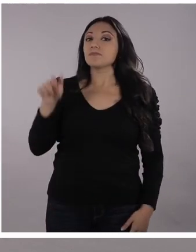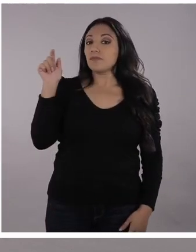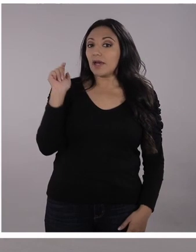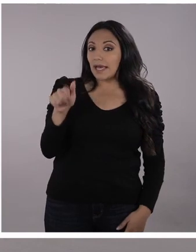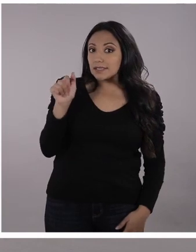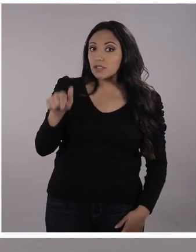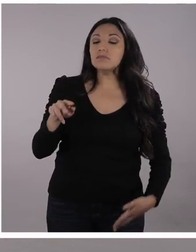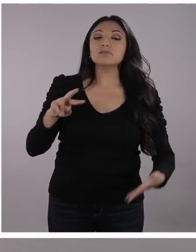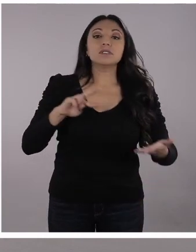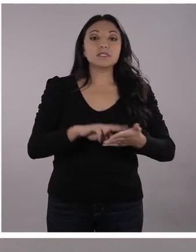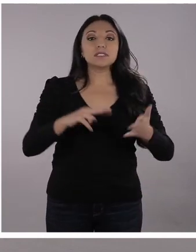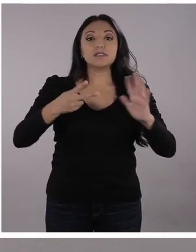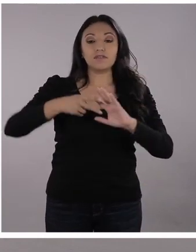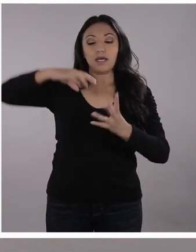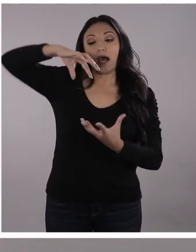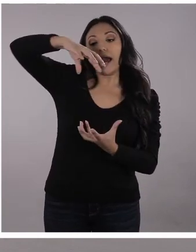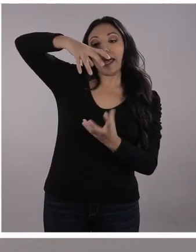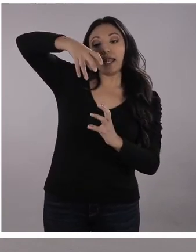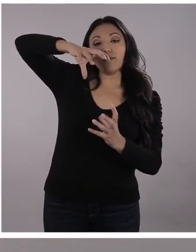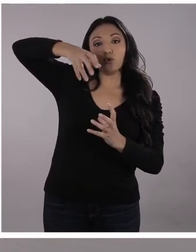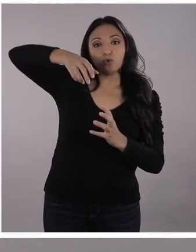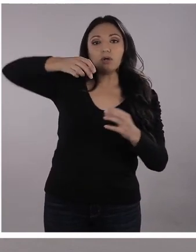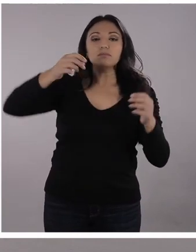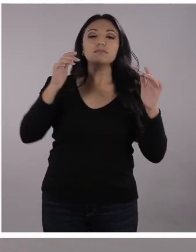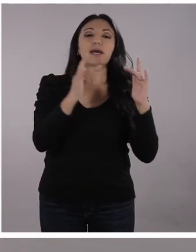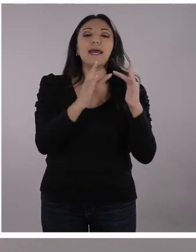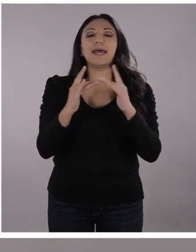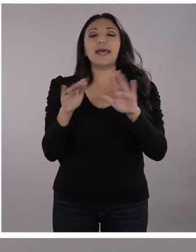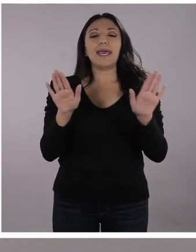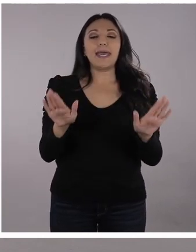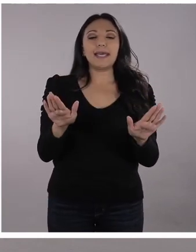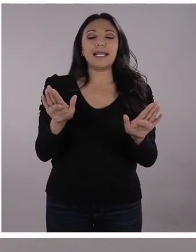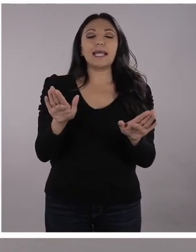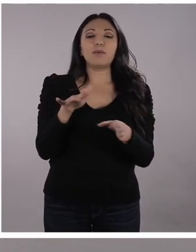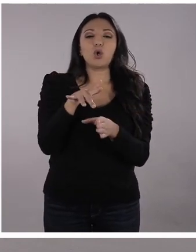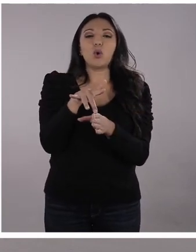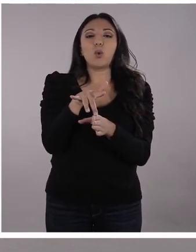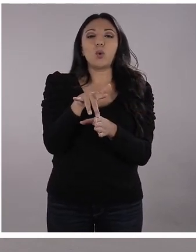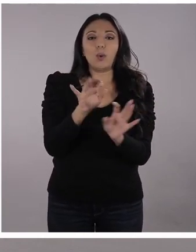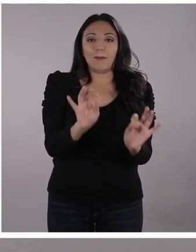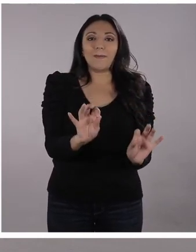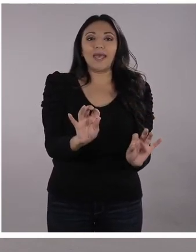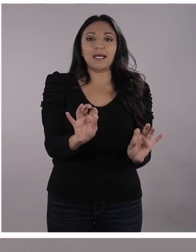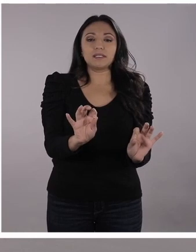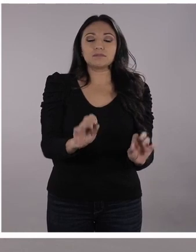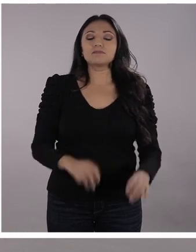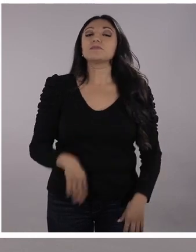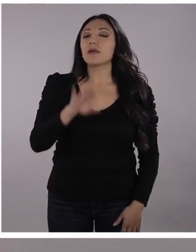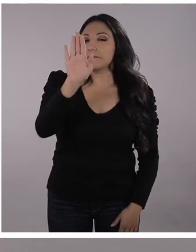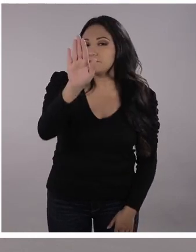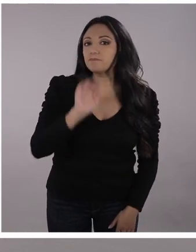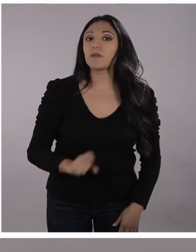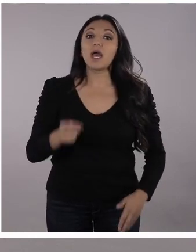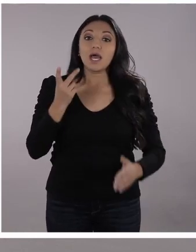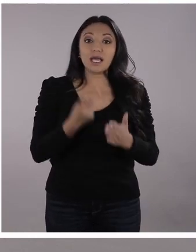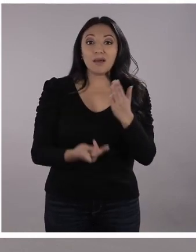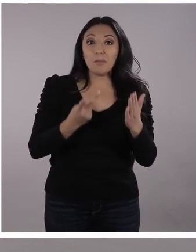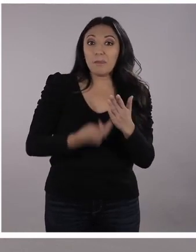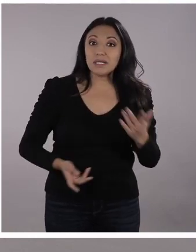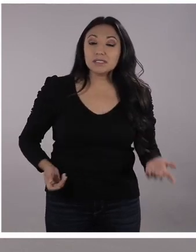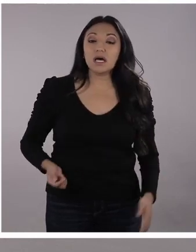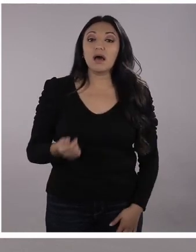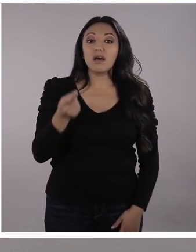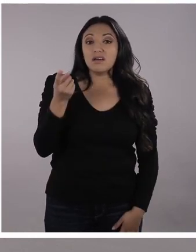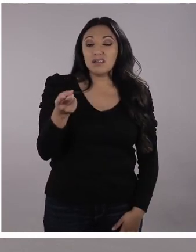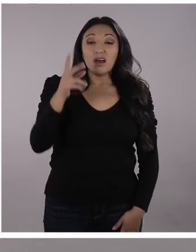que nuestro planeta esté en equilibrio. Entonces, imagínense lo que pasaría si las